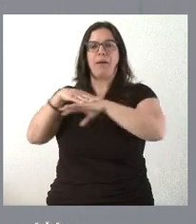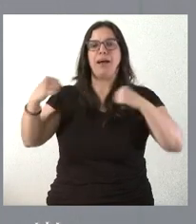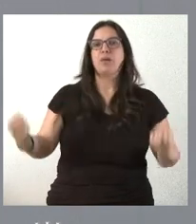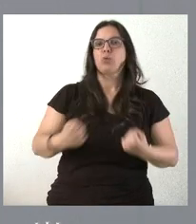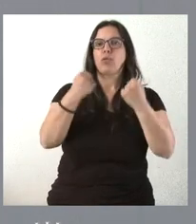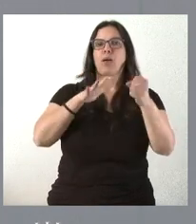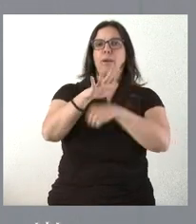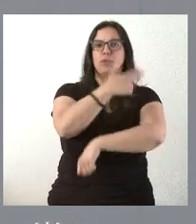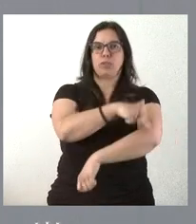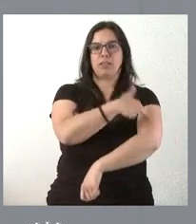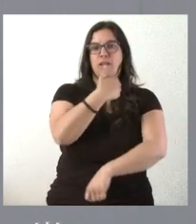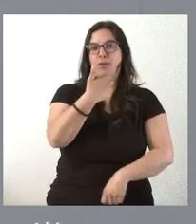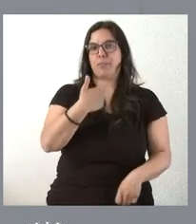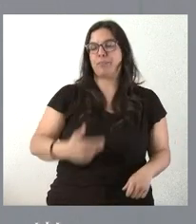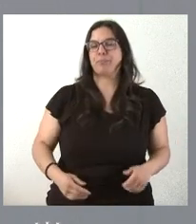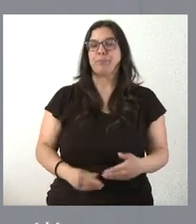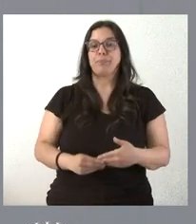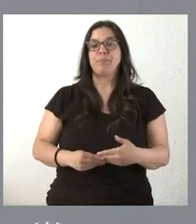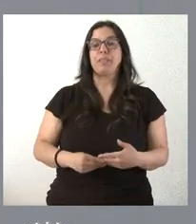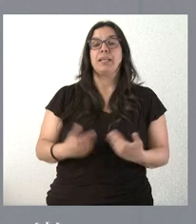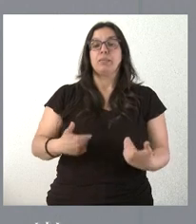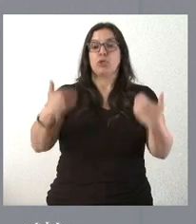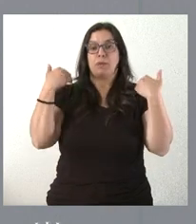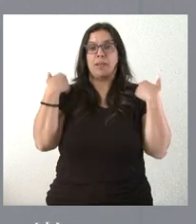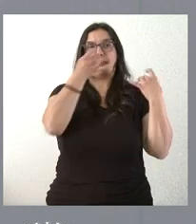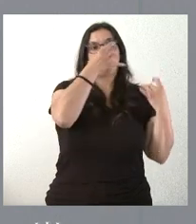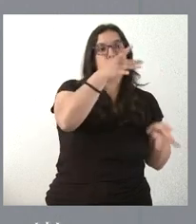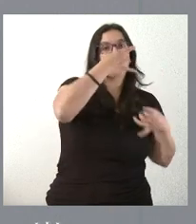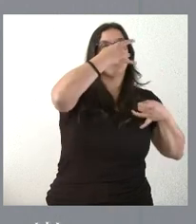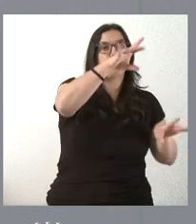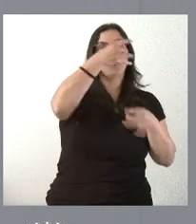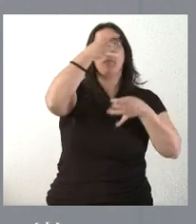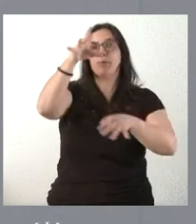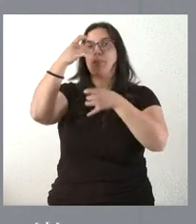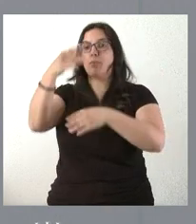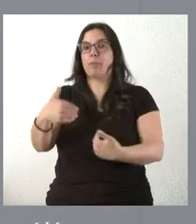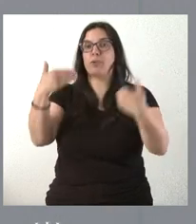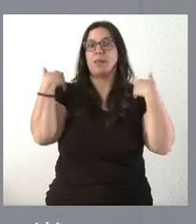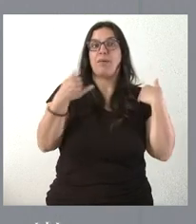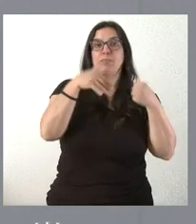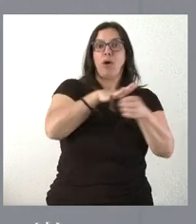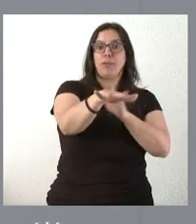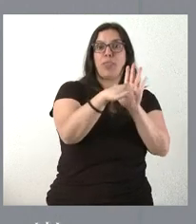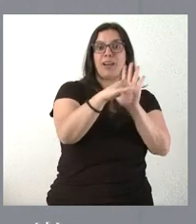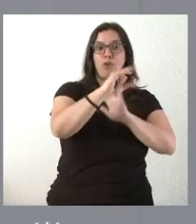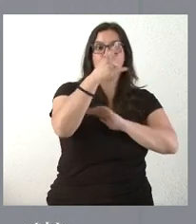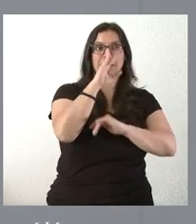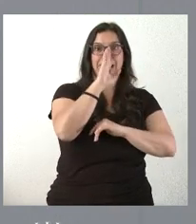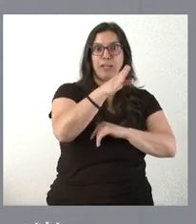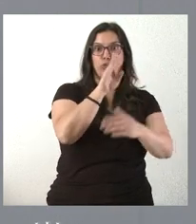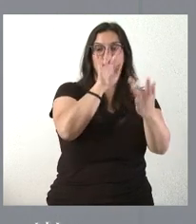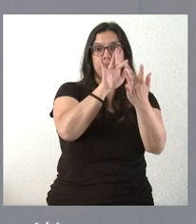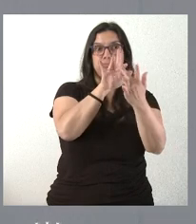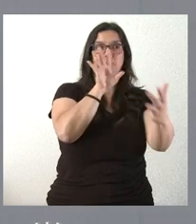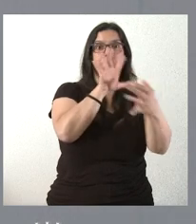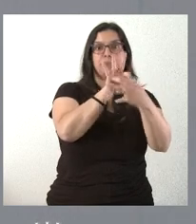del ámbito sanitario. Se delegan más responsabilidades, más capacidad de decisión en el ámbito más cercano a la toma de decisiones, en el ámbito de esas